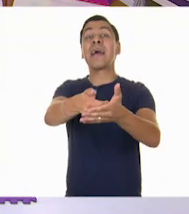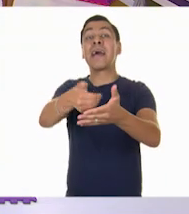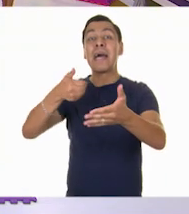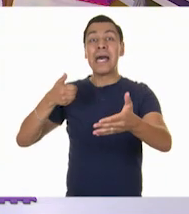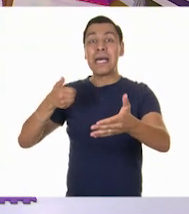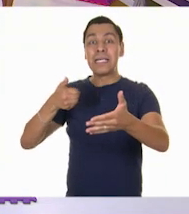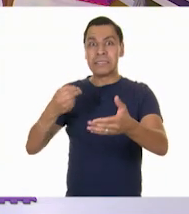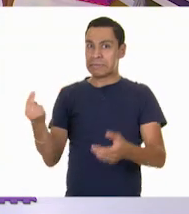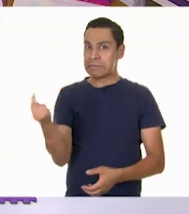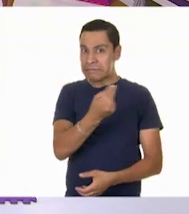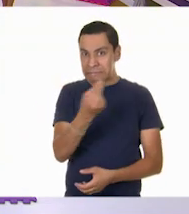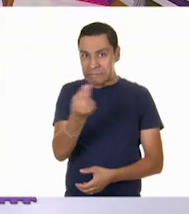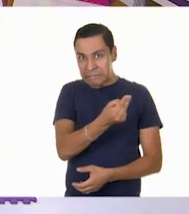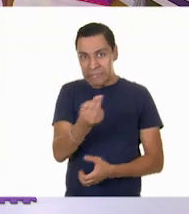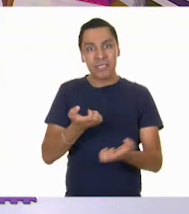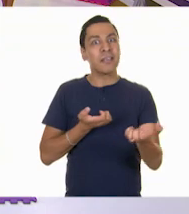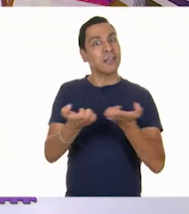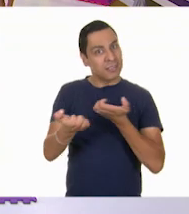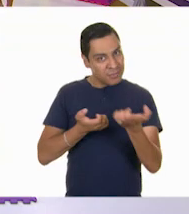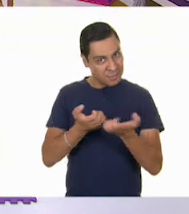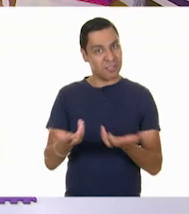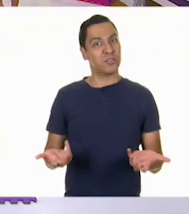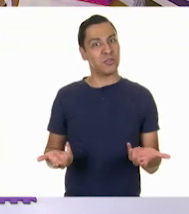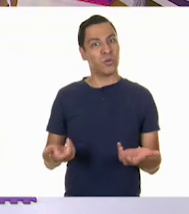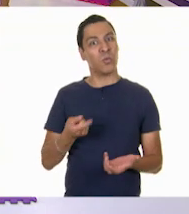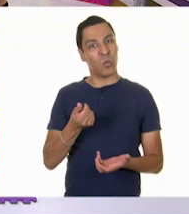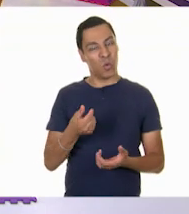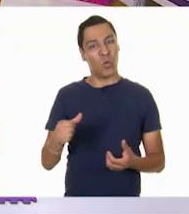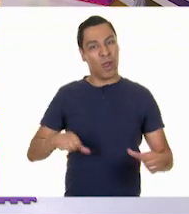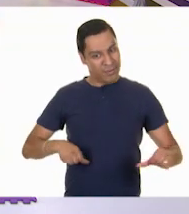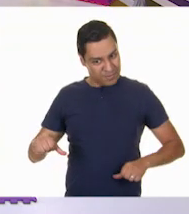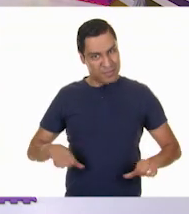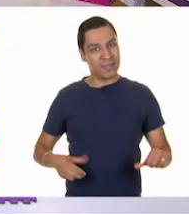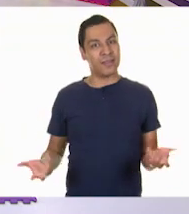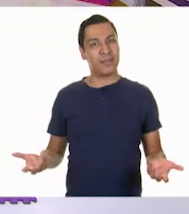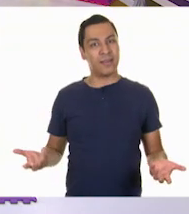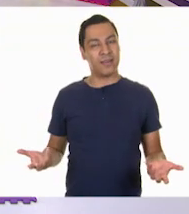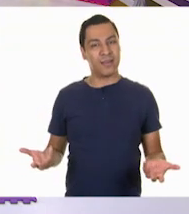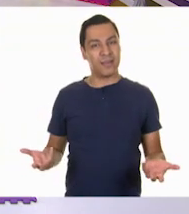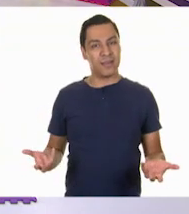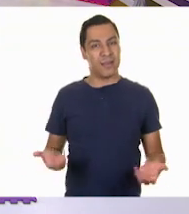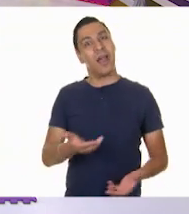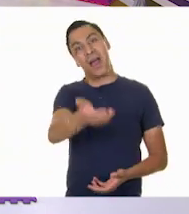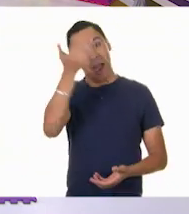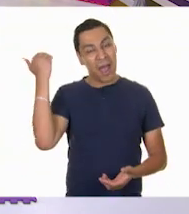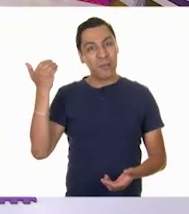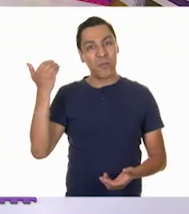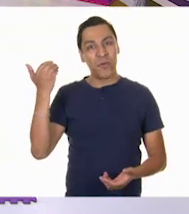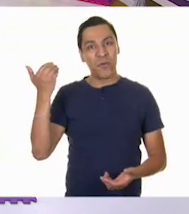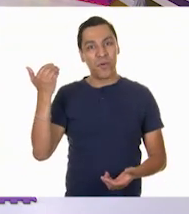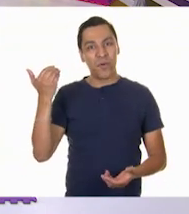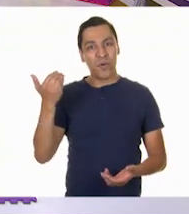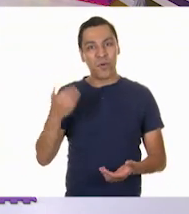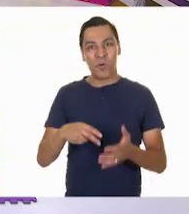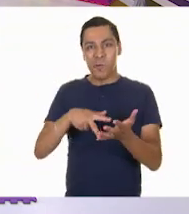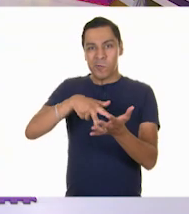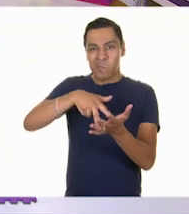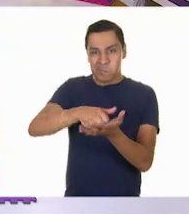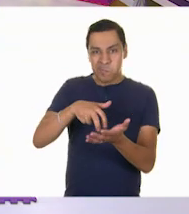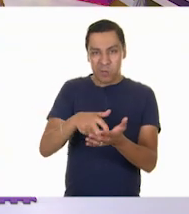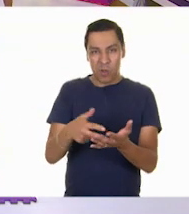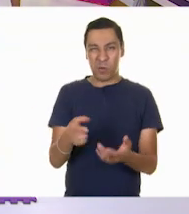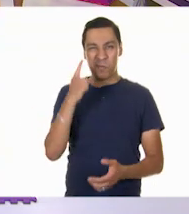necesitamos hacer un poquito de ejercicio. Una actividad retrativa. ¿Qué te parece? Vamos a hacer unas dominadas, maestra.